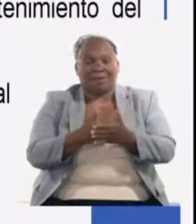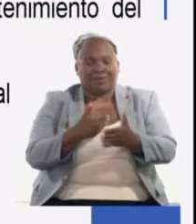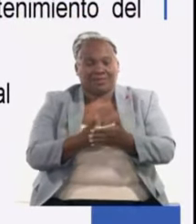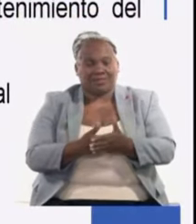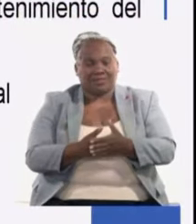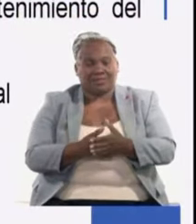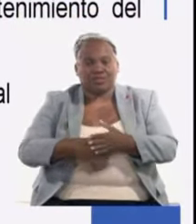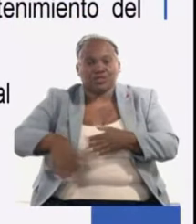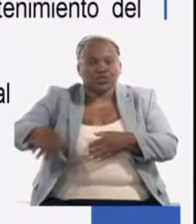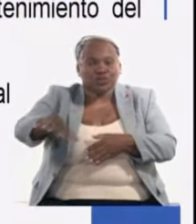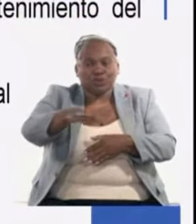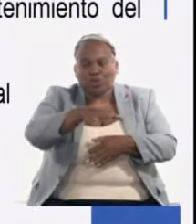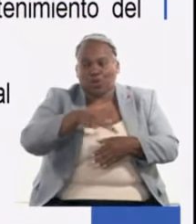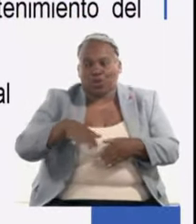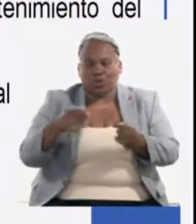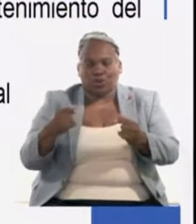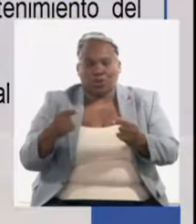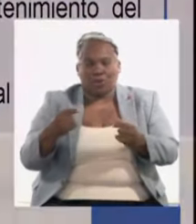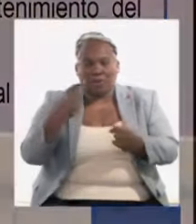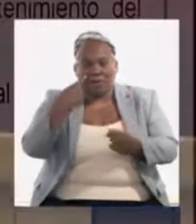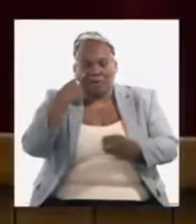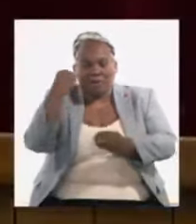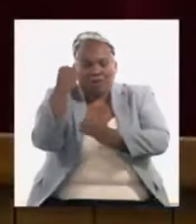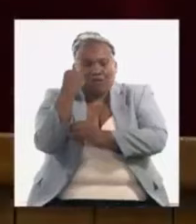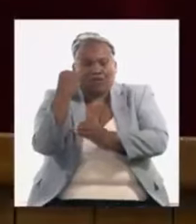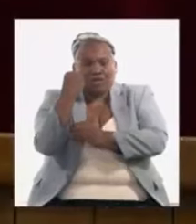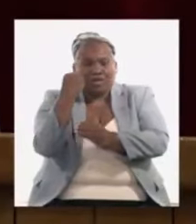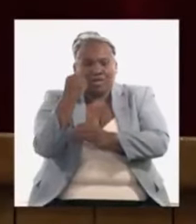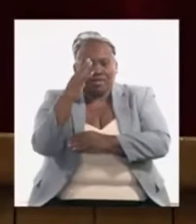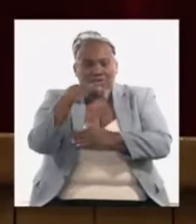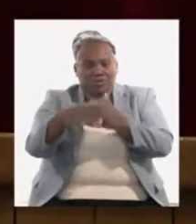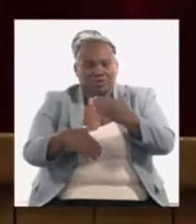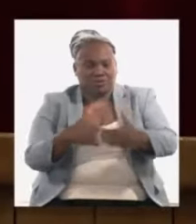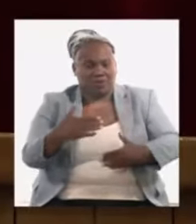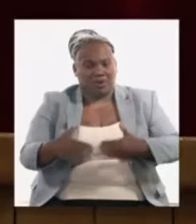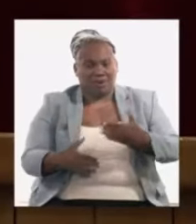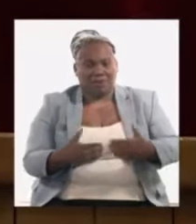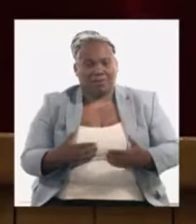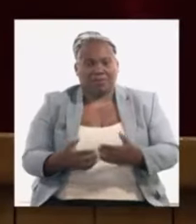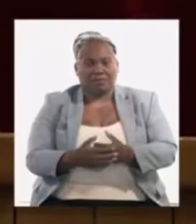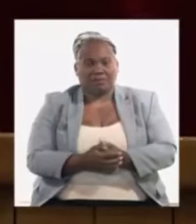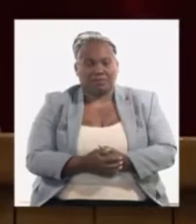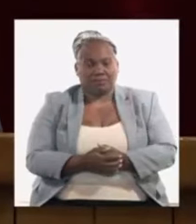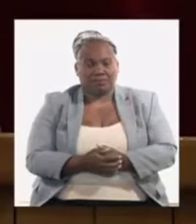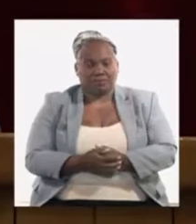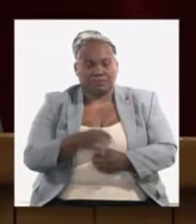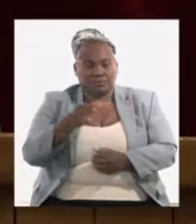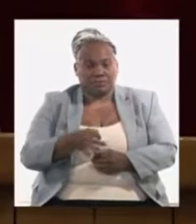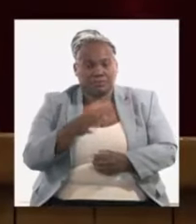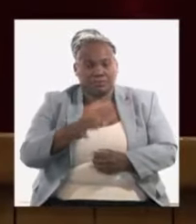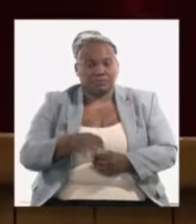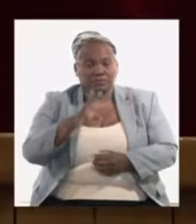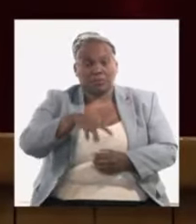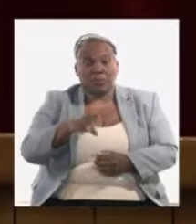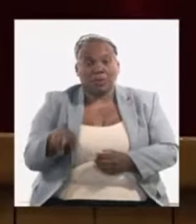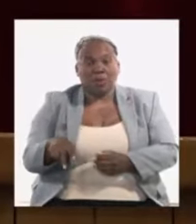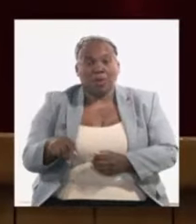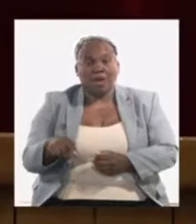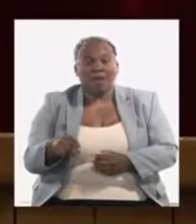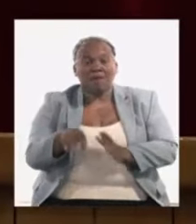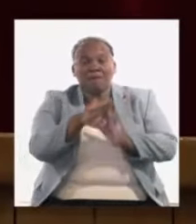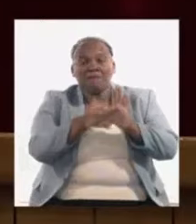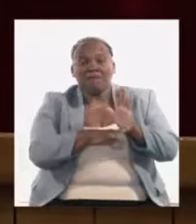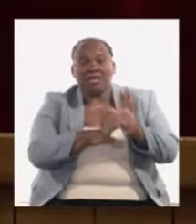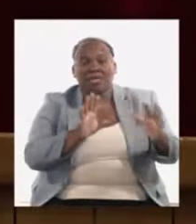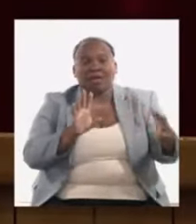económicos verlo como una fortaleza no como un problema como una fortaleza pero realmente buscar medidas que encadenen a los actores económicos en